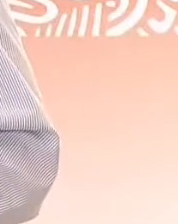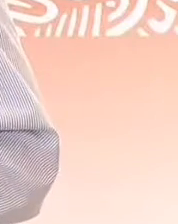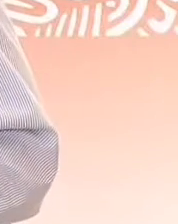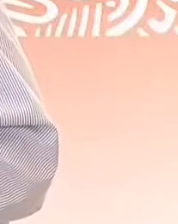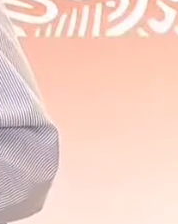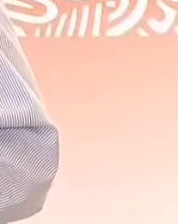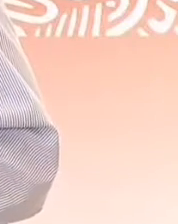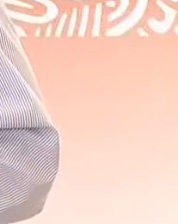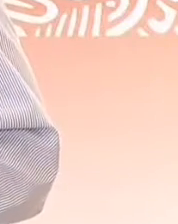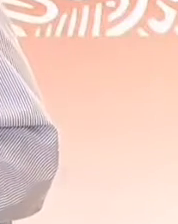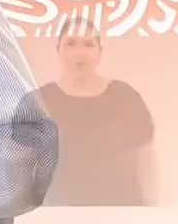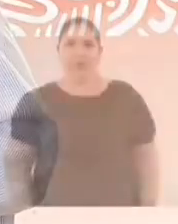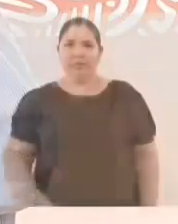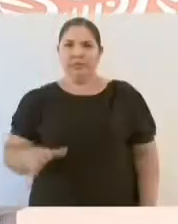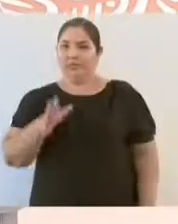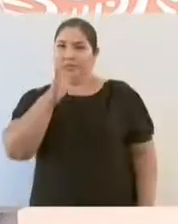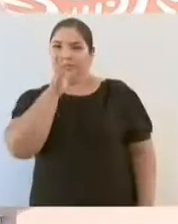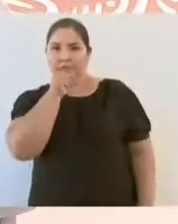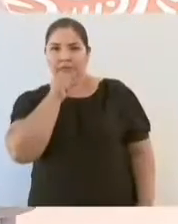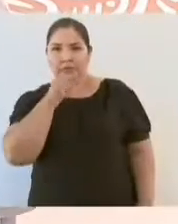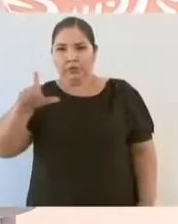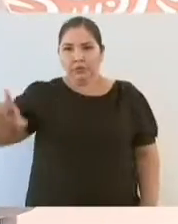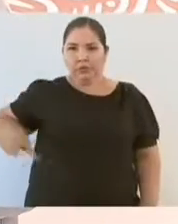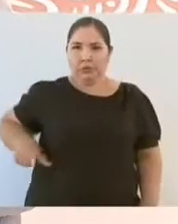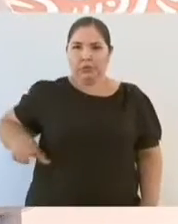gobierno rico con pueblo pobre.